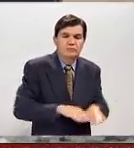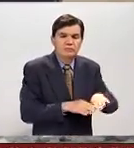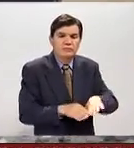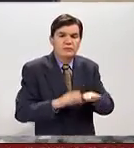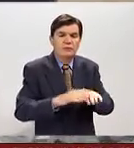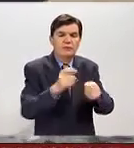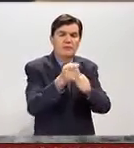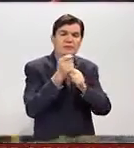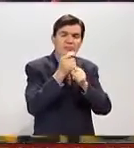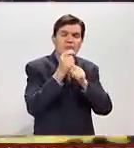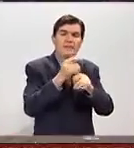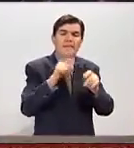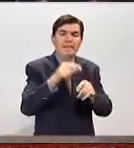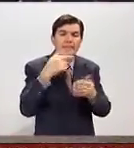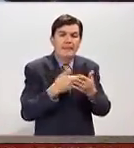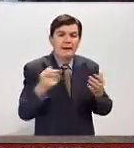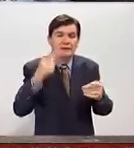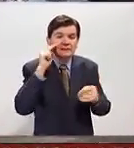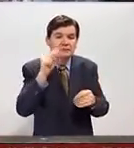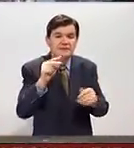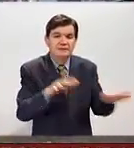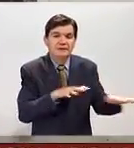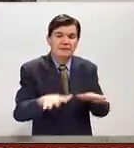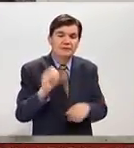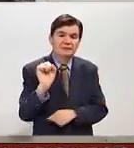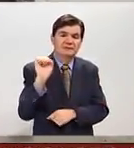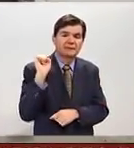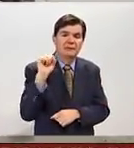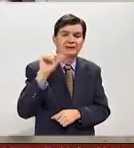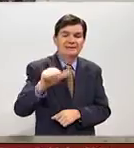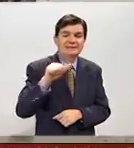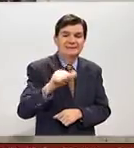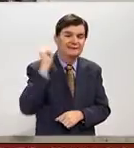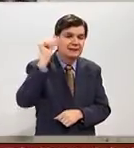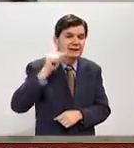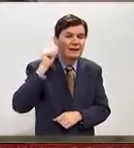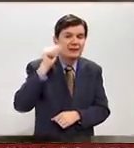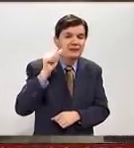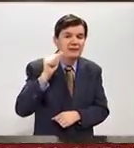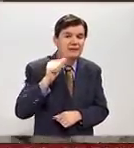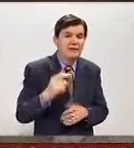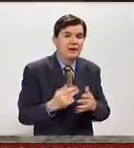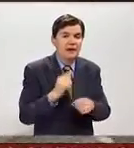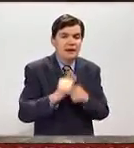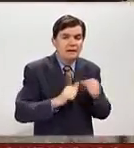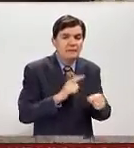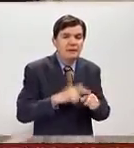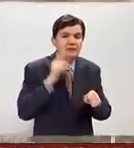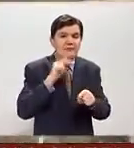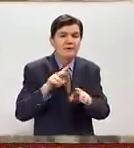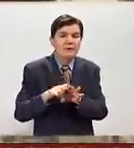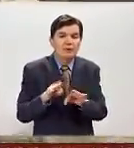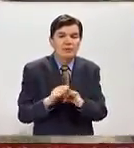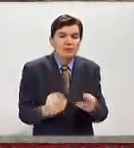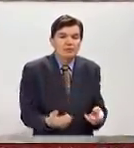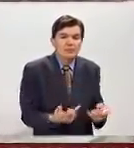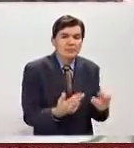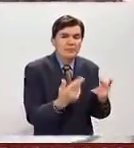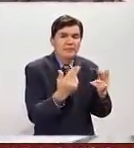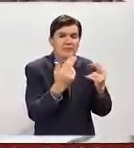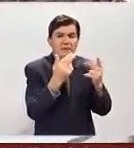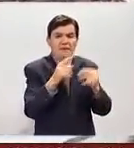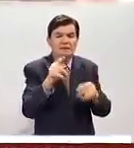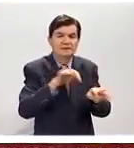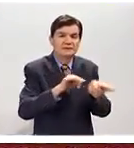parapente. Así se ve ahora luego del temblor del sábado 16 de abril. Fauna observaba los escombros que hace unos días